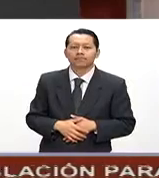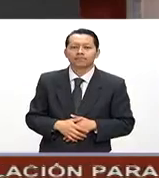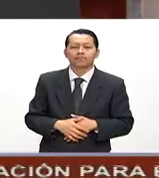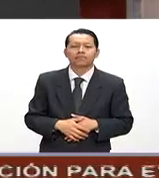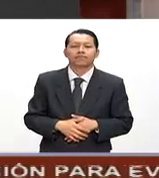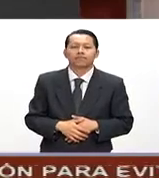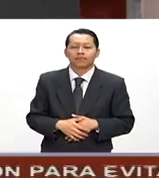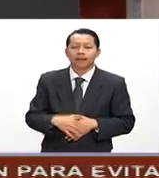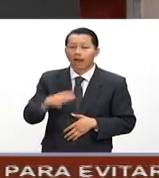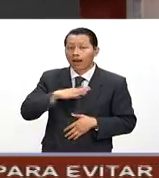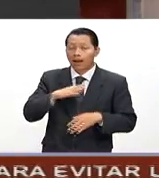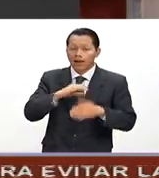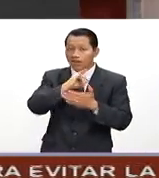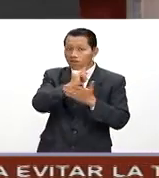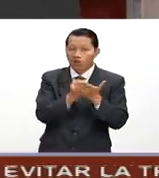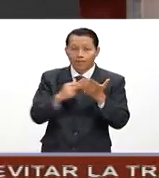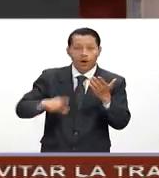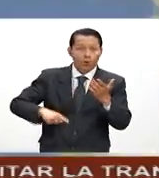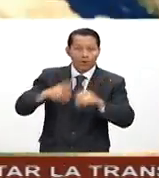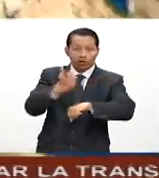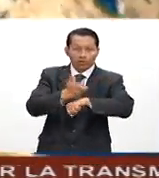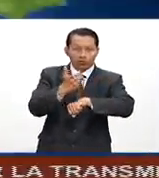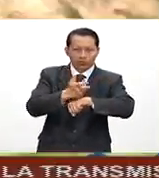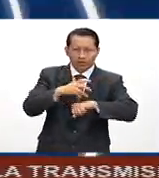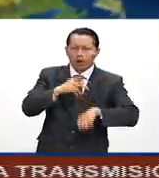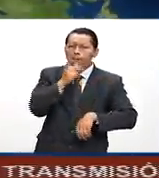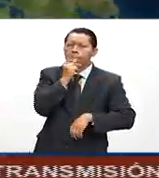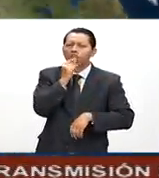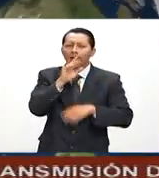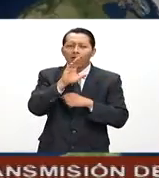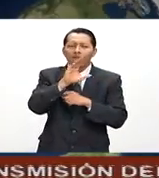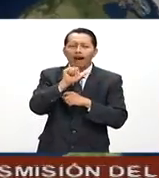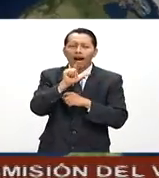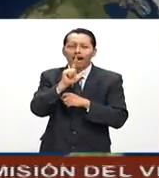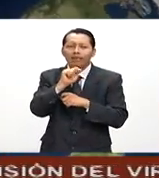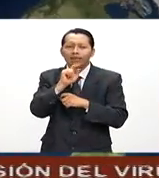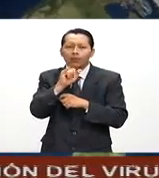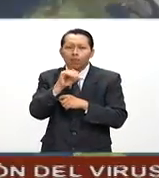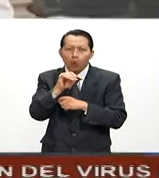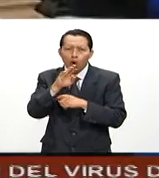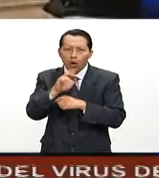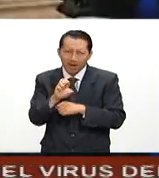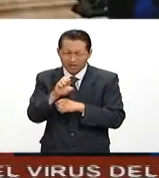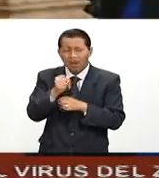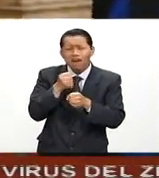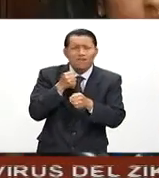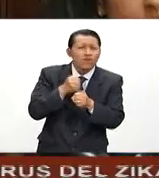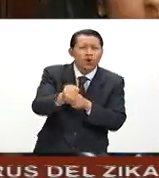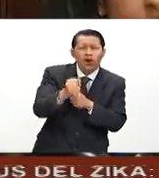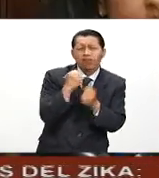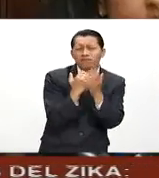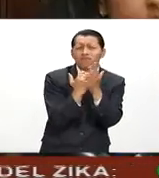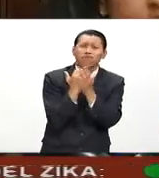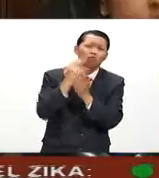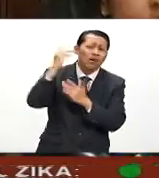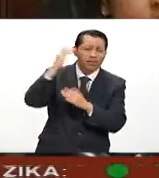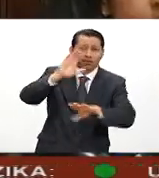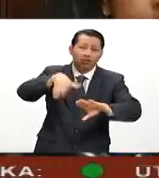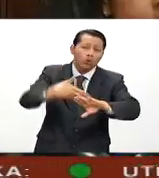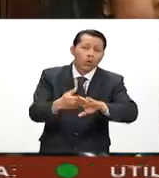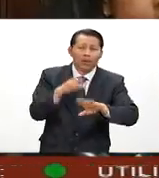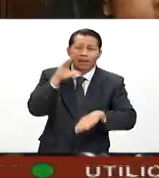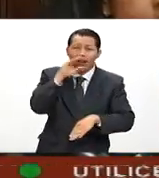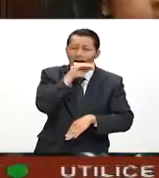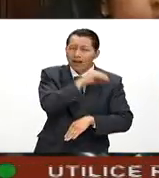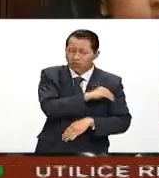De acuerdo con un informe del gobierno de Estados Unidos, la policía de Baltimore utiliza violencia excesiva, especialmente en contra de afroamericanos.